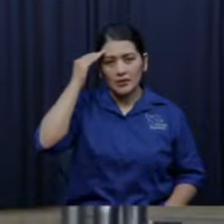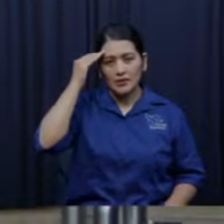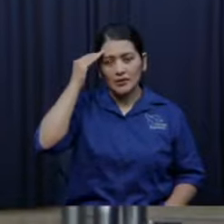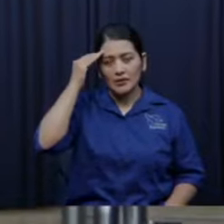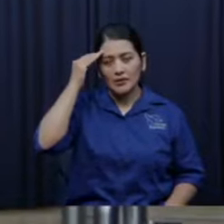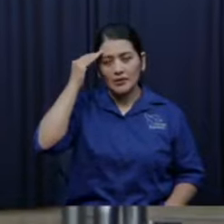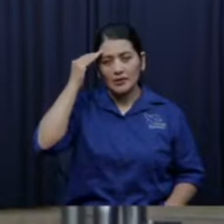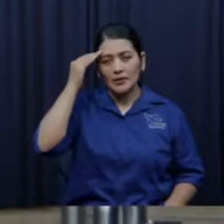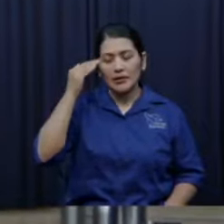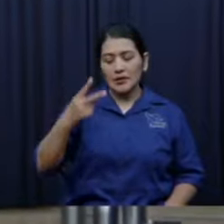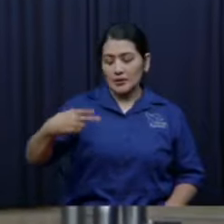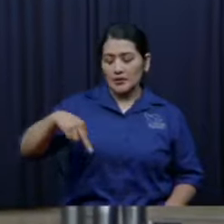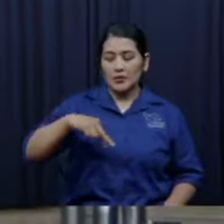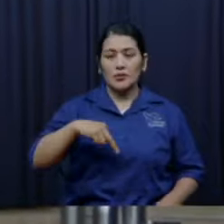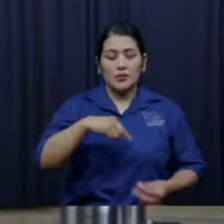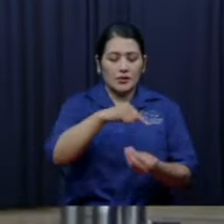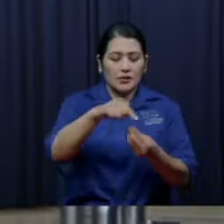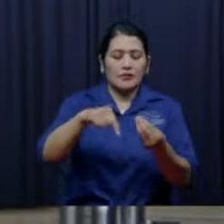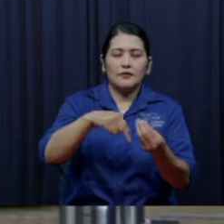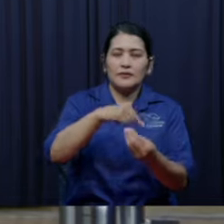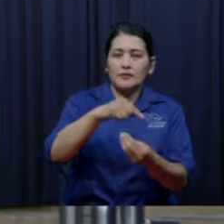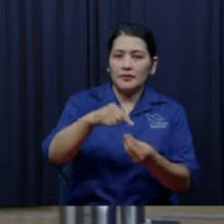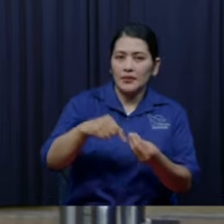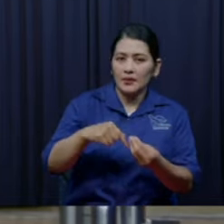algunos padecía y uno ni sabe